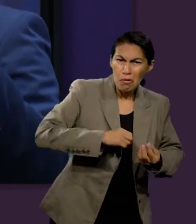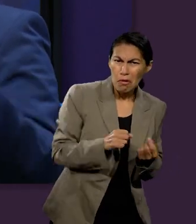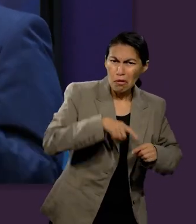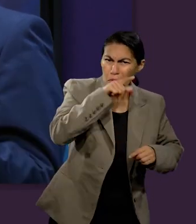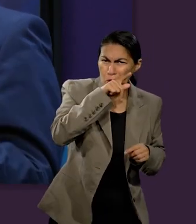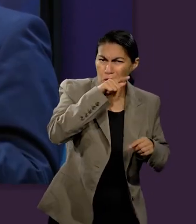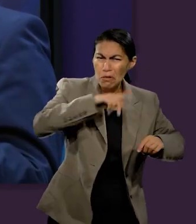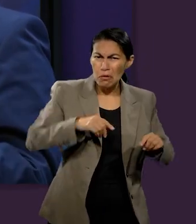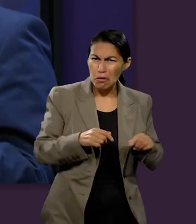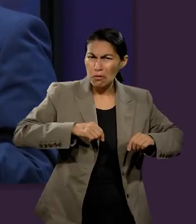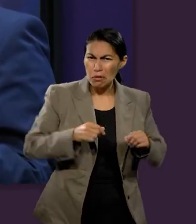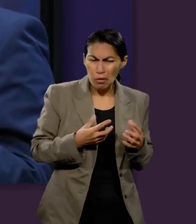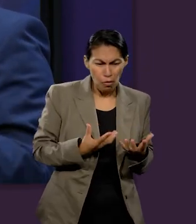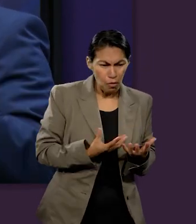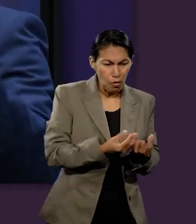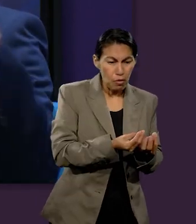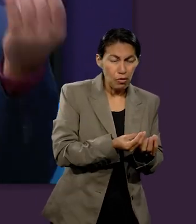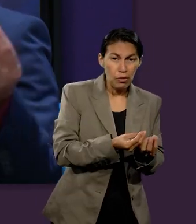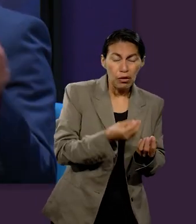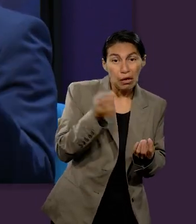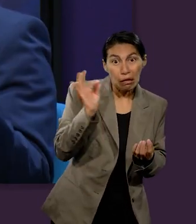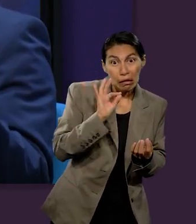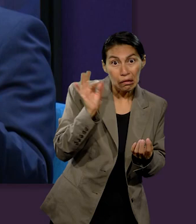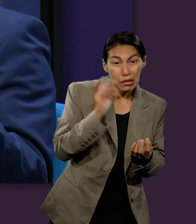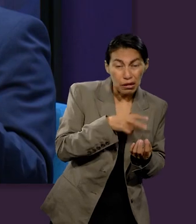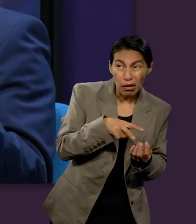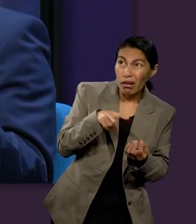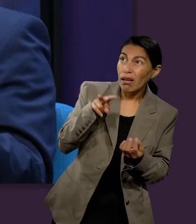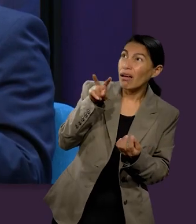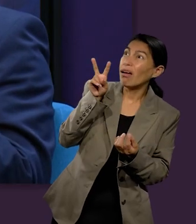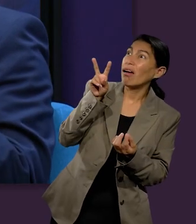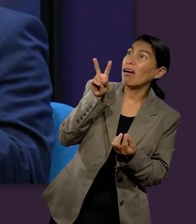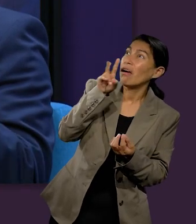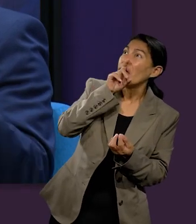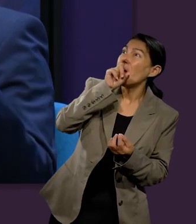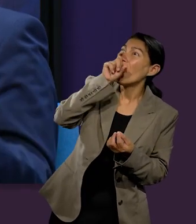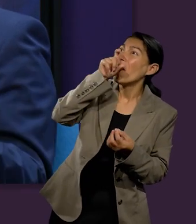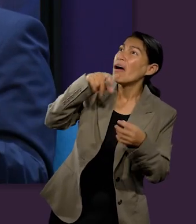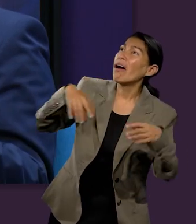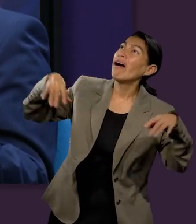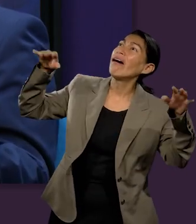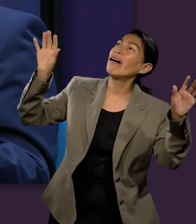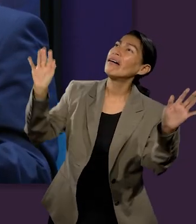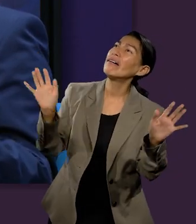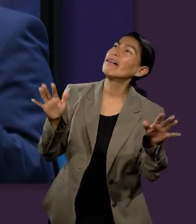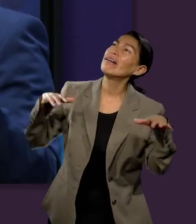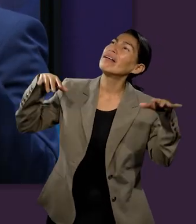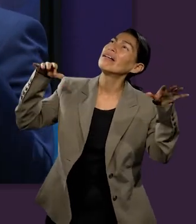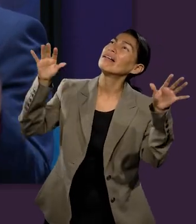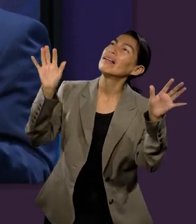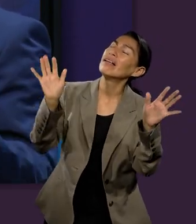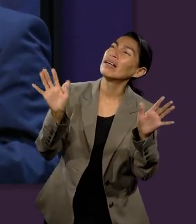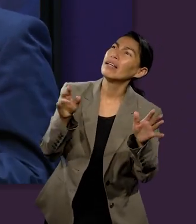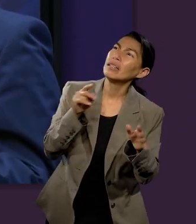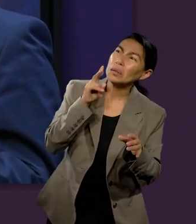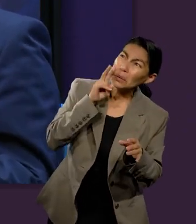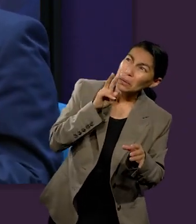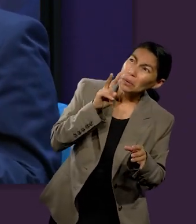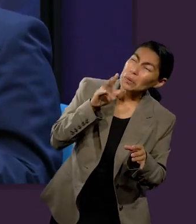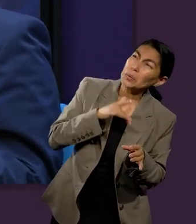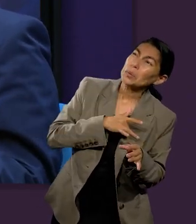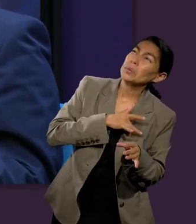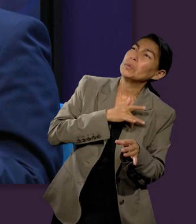quizás a veces mirando hacia el cielo, viendo otras águilas volando, pero sin saber para qué era